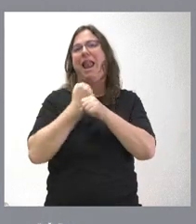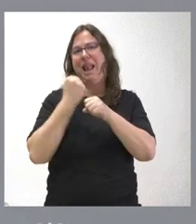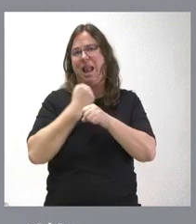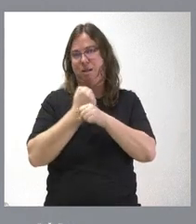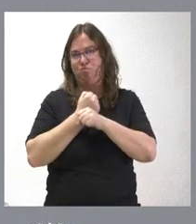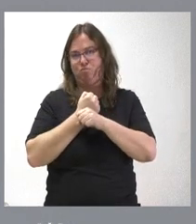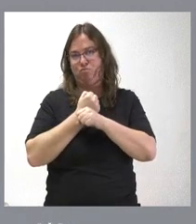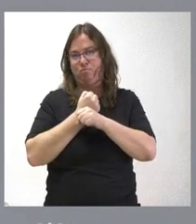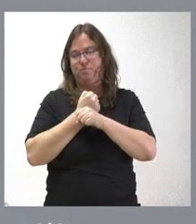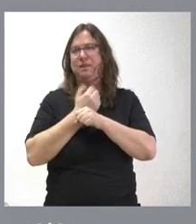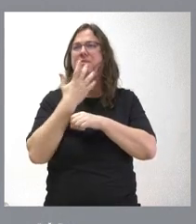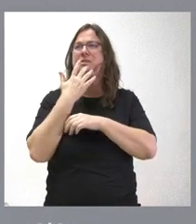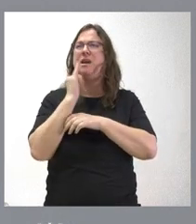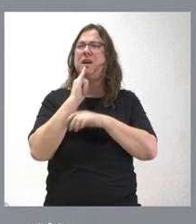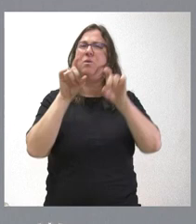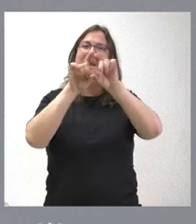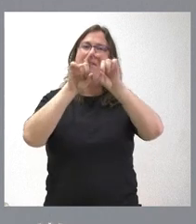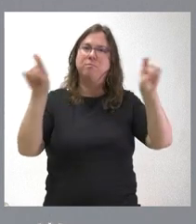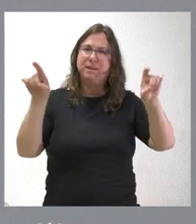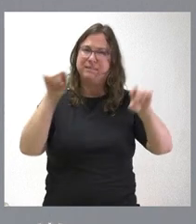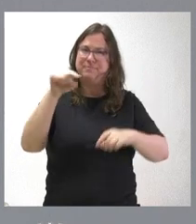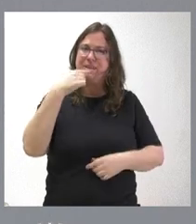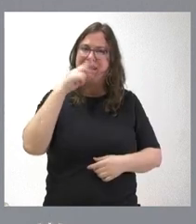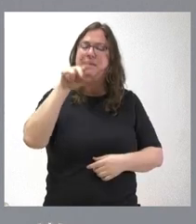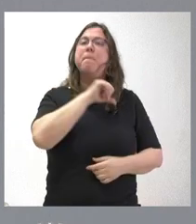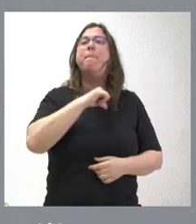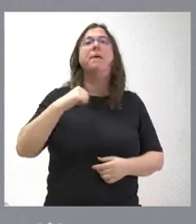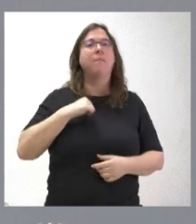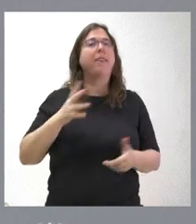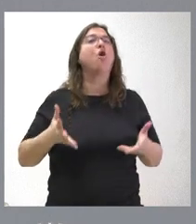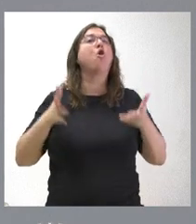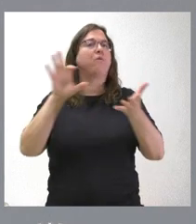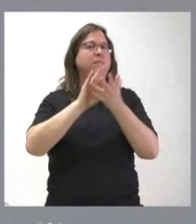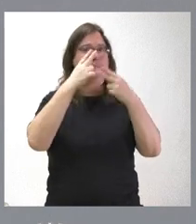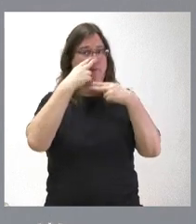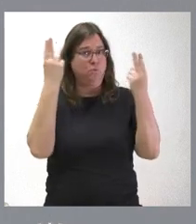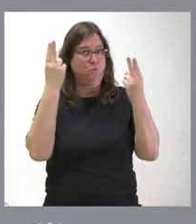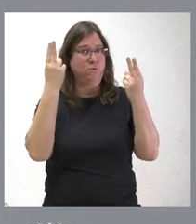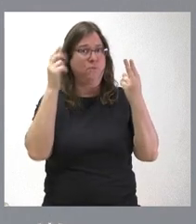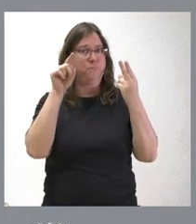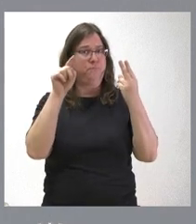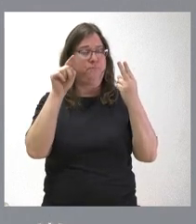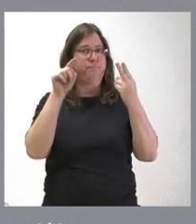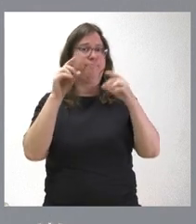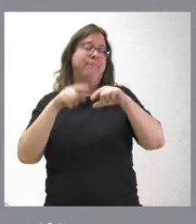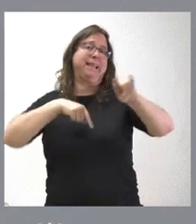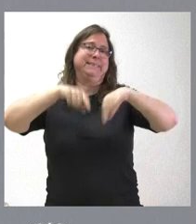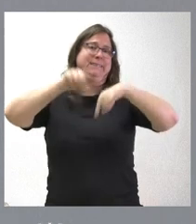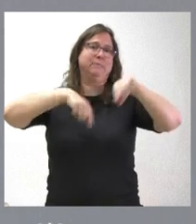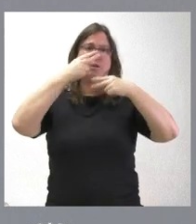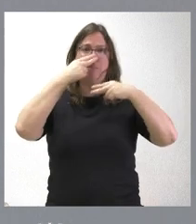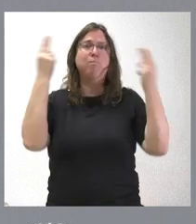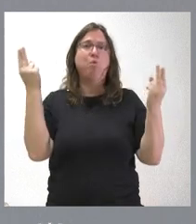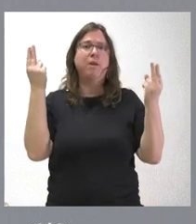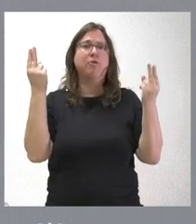en una empresa que usted ha manifestado, que es de carácter privado, aunque ofrece un servicio público, como es ese transporte público, pues,